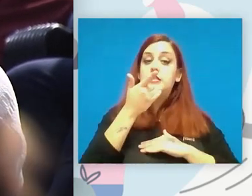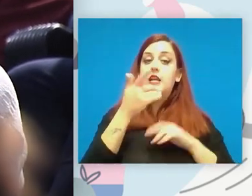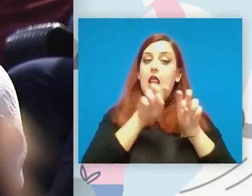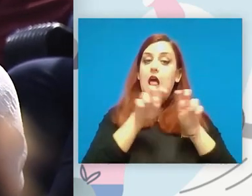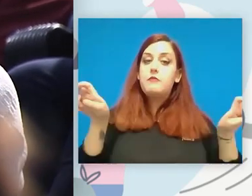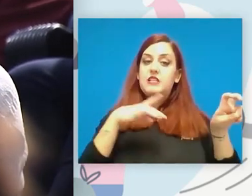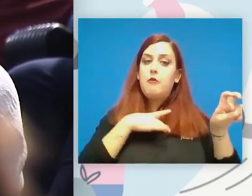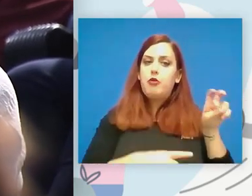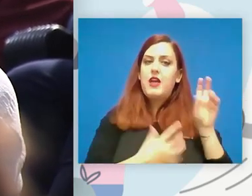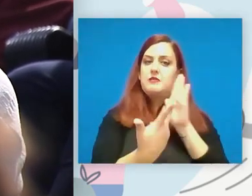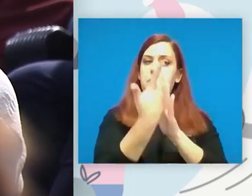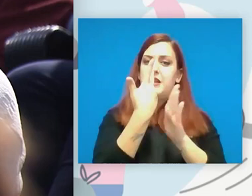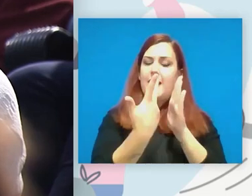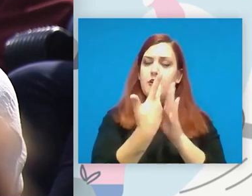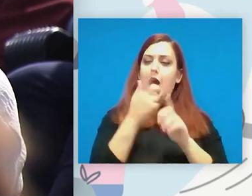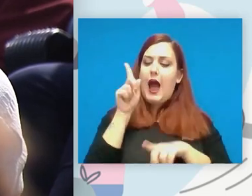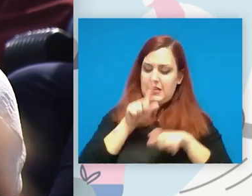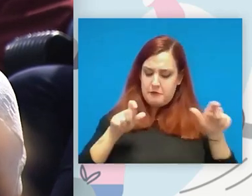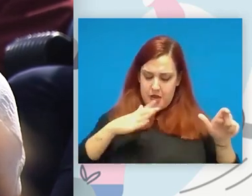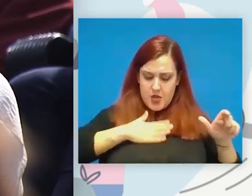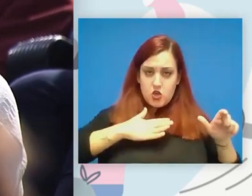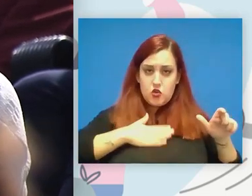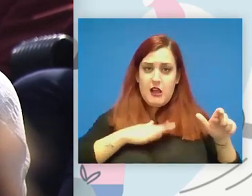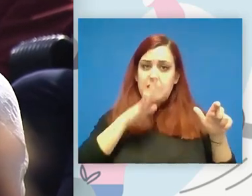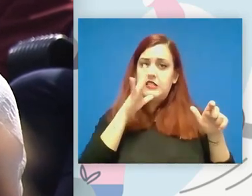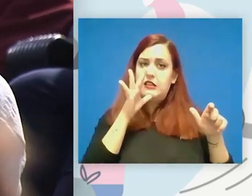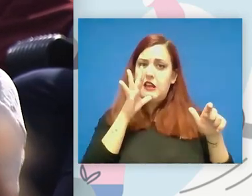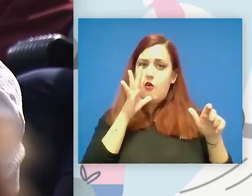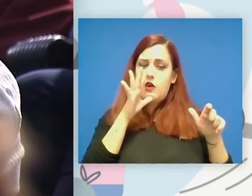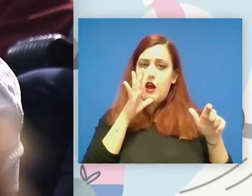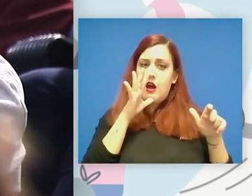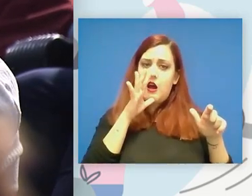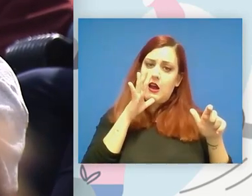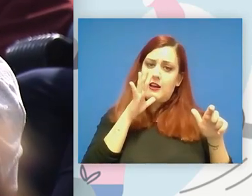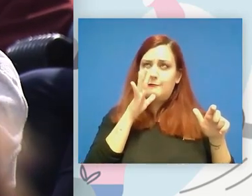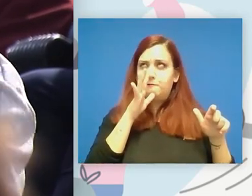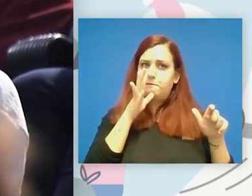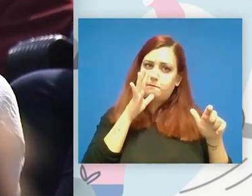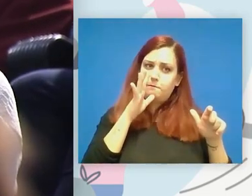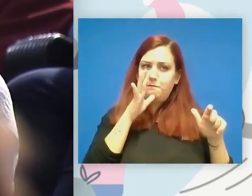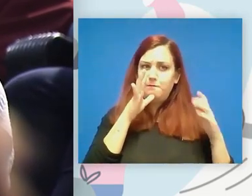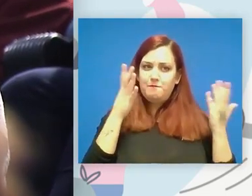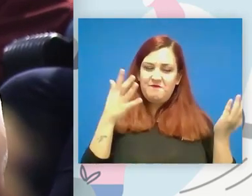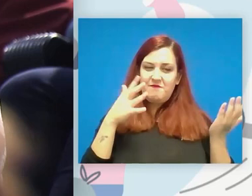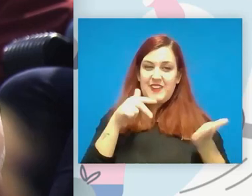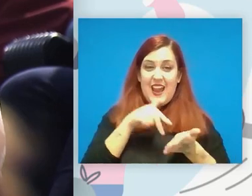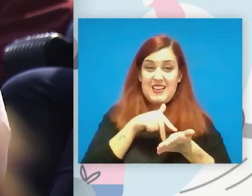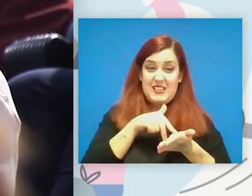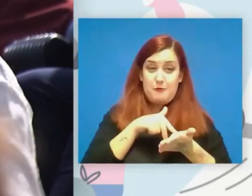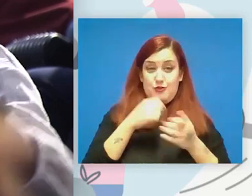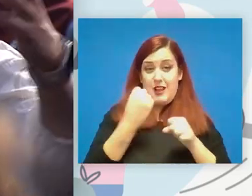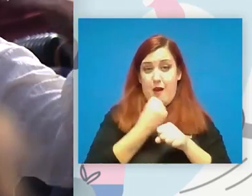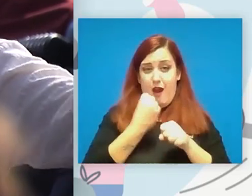indicaciones a la gente que estamos bueno en ciertos sitios asesorando